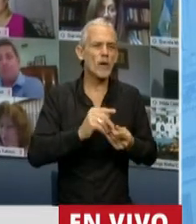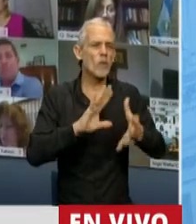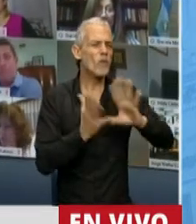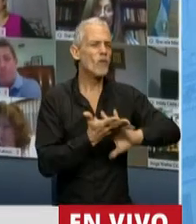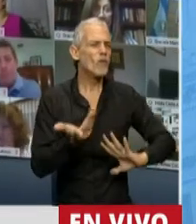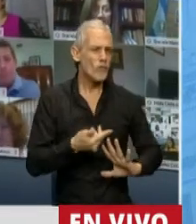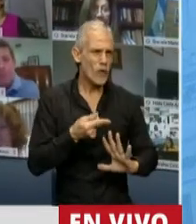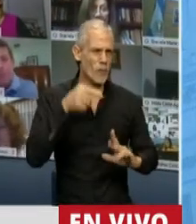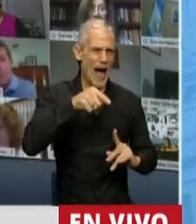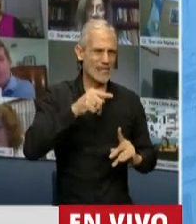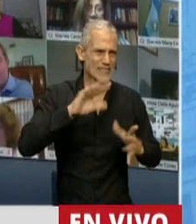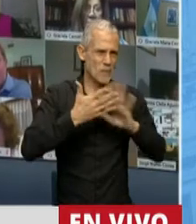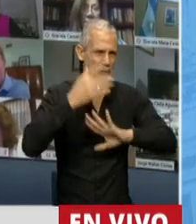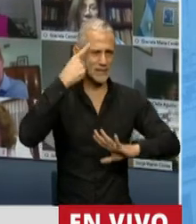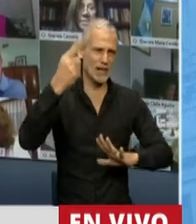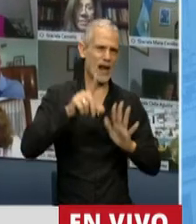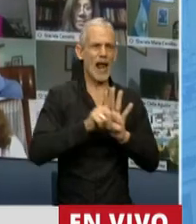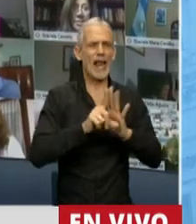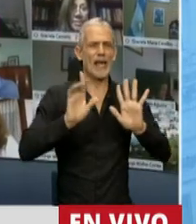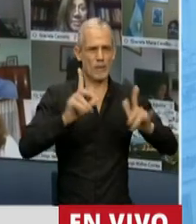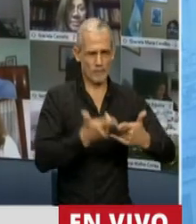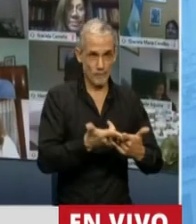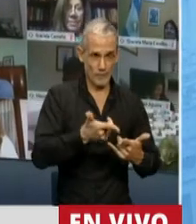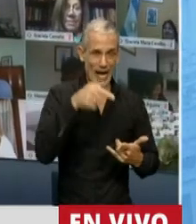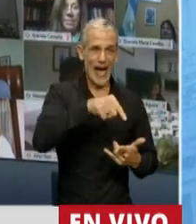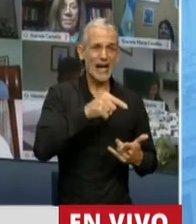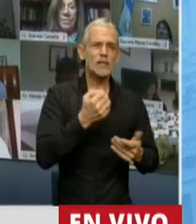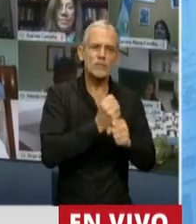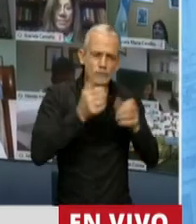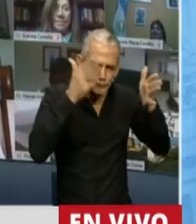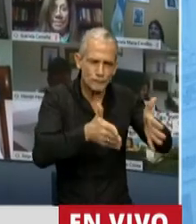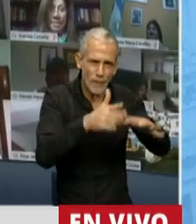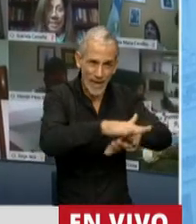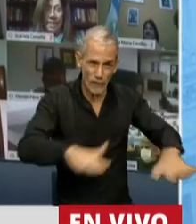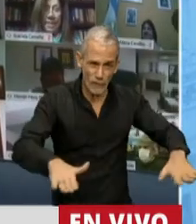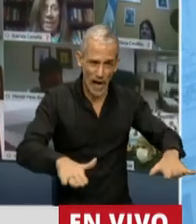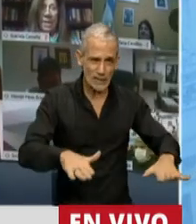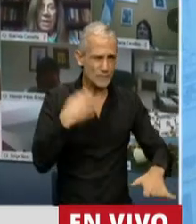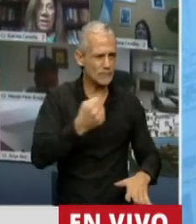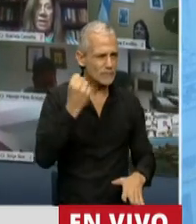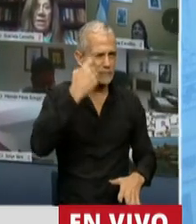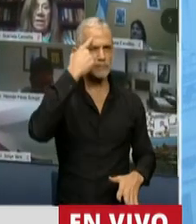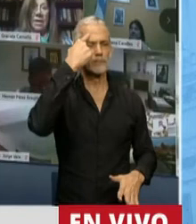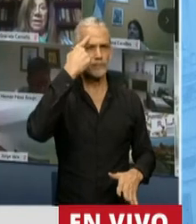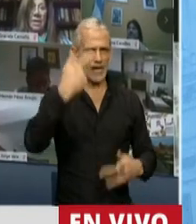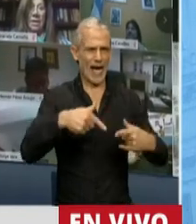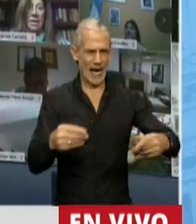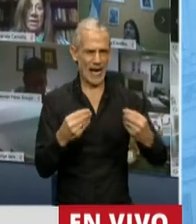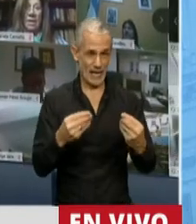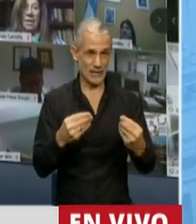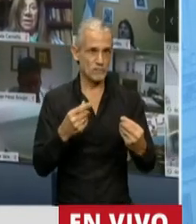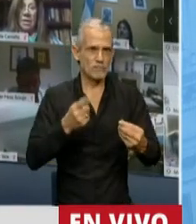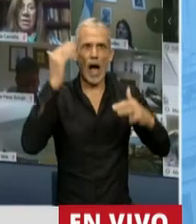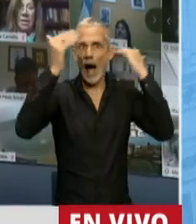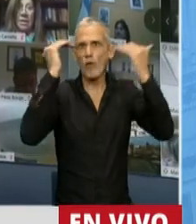modelo neoliberal. Particularmente cuando trabajamos con infancias lo que hay que tener presente en una sociedad profundamente